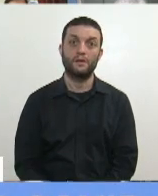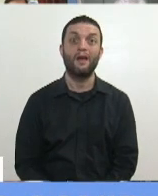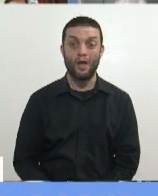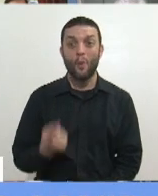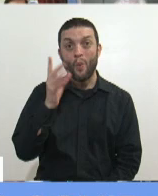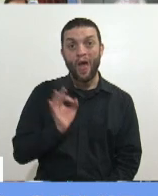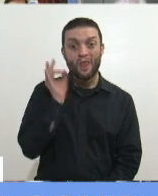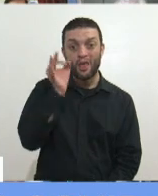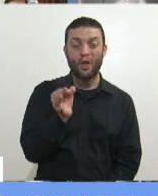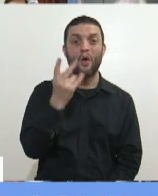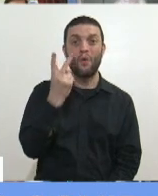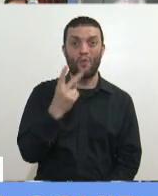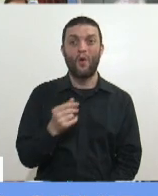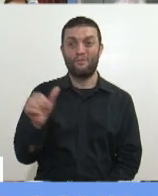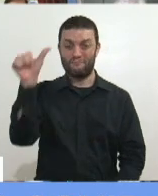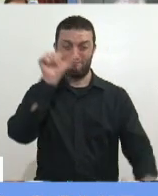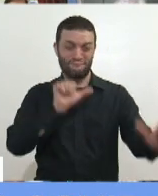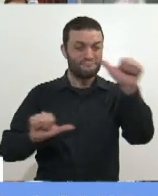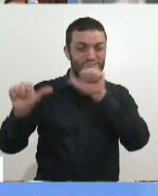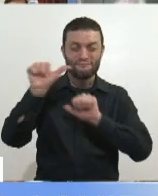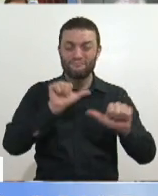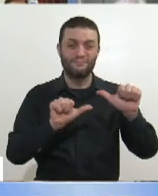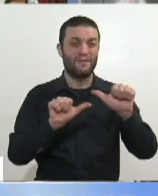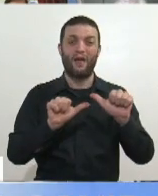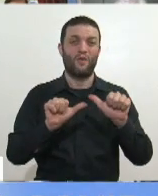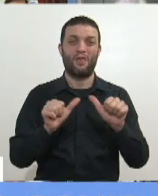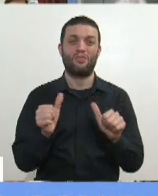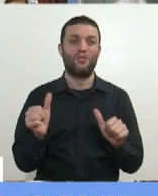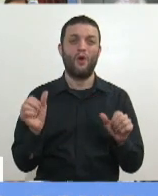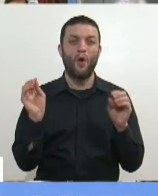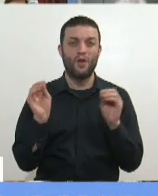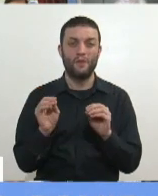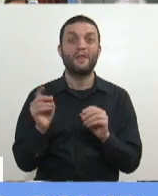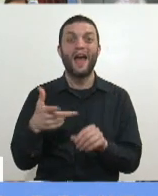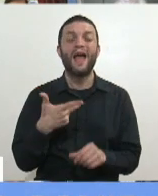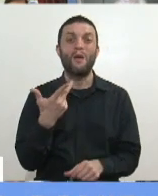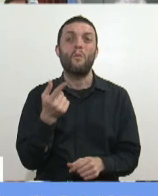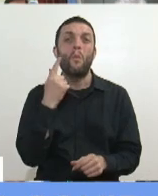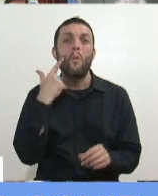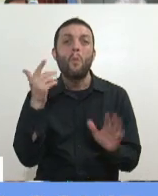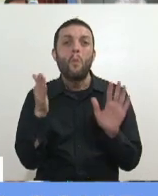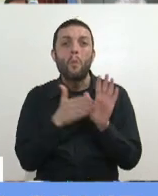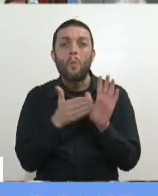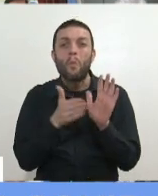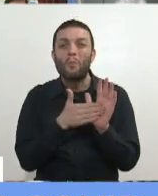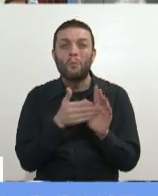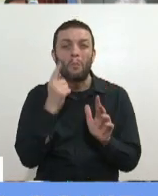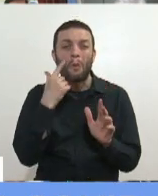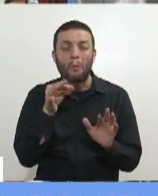Vip. Hubo en el camino Testeos Ínfimos.